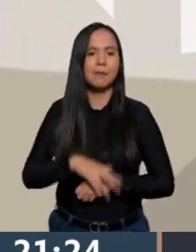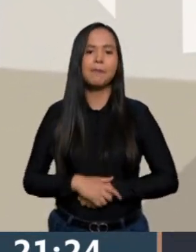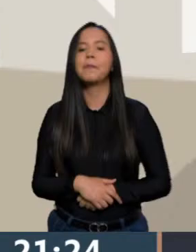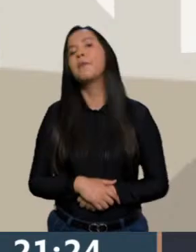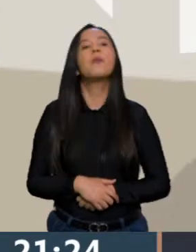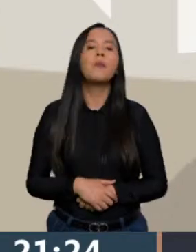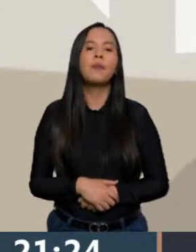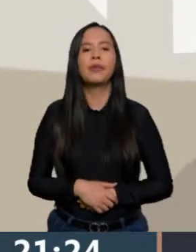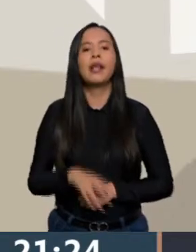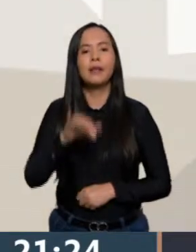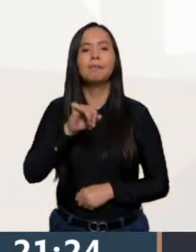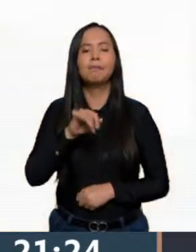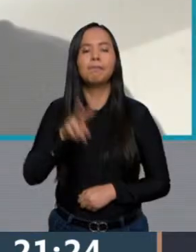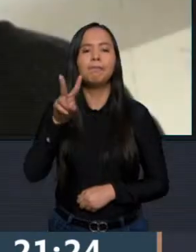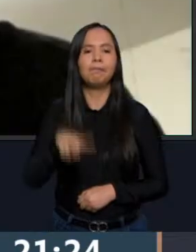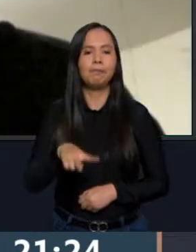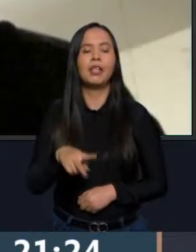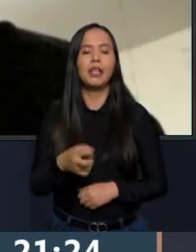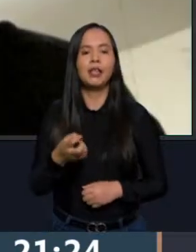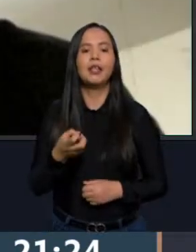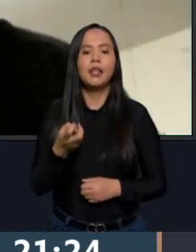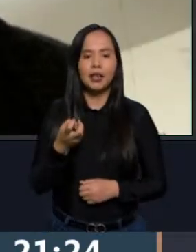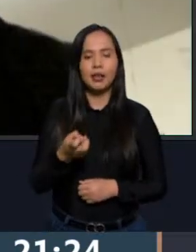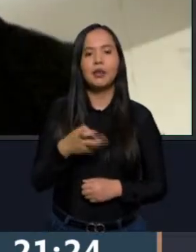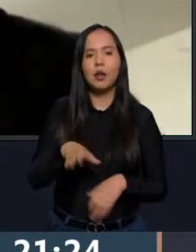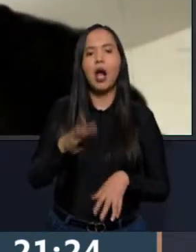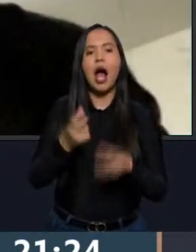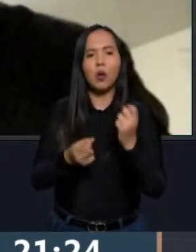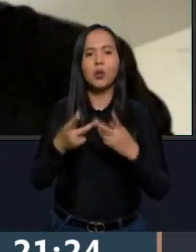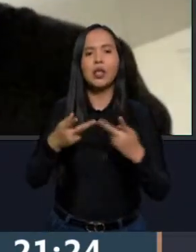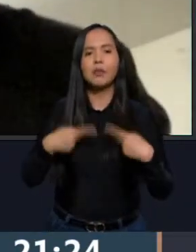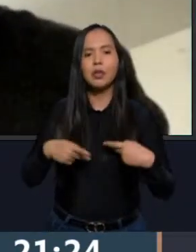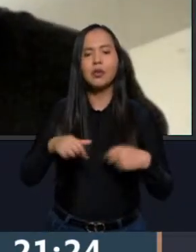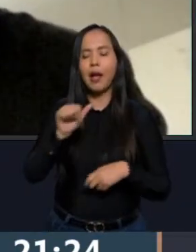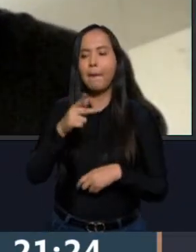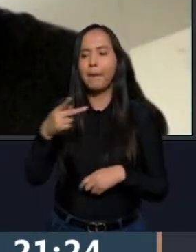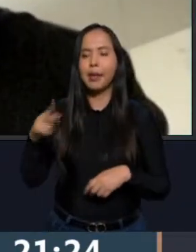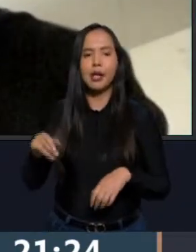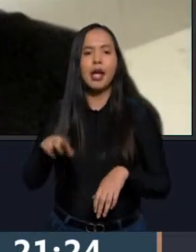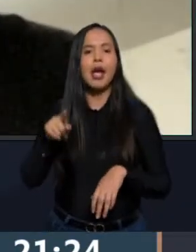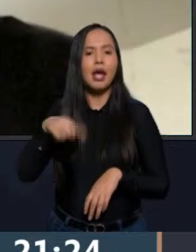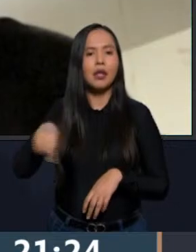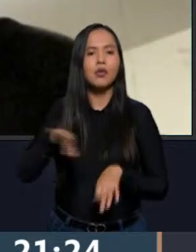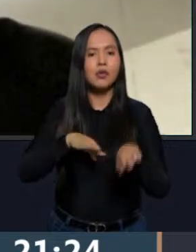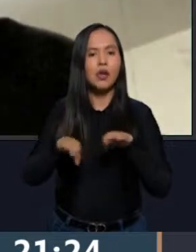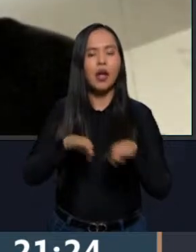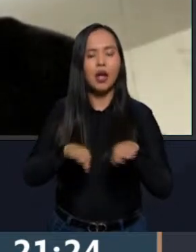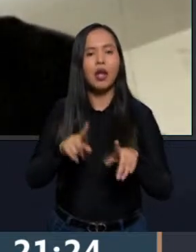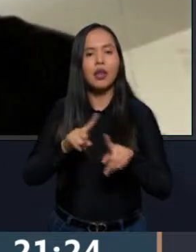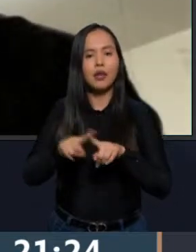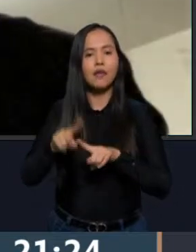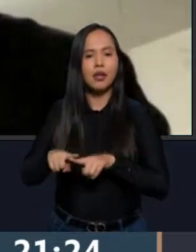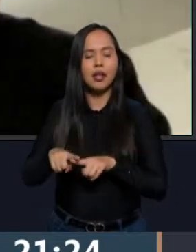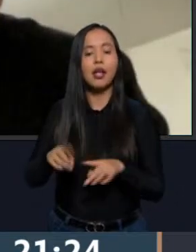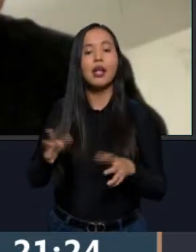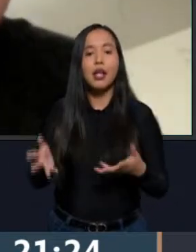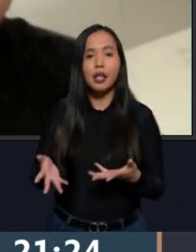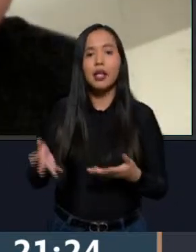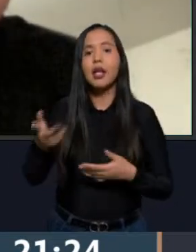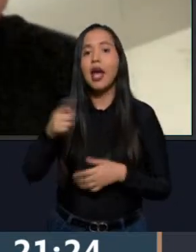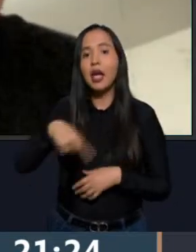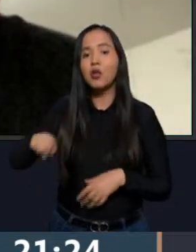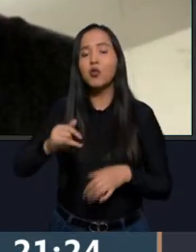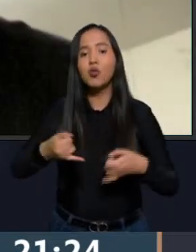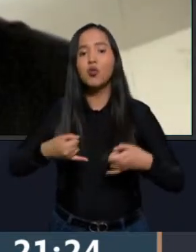Sin duda es una causa muy justa, porque también generalmente los trabajadores por aplicación, o la mayoría, el grueso de las y los trabajadores por aplicación, son